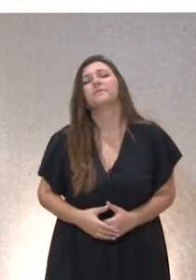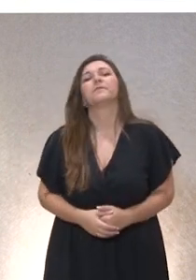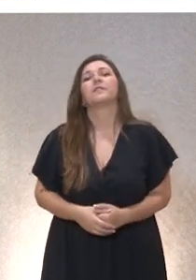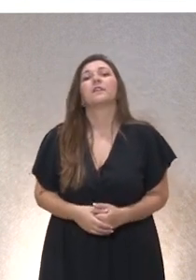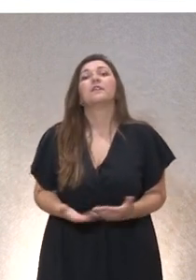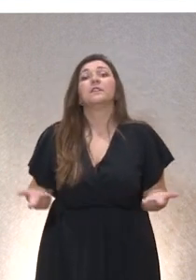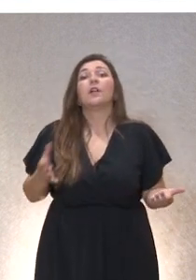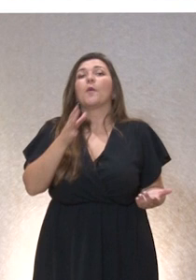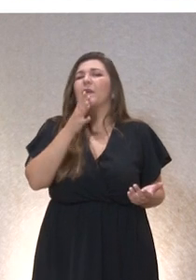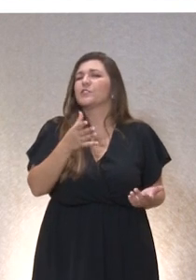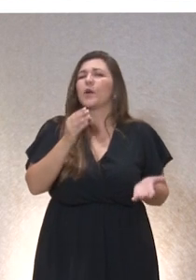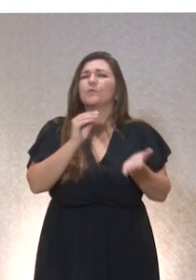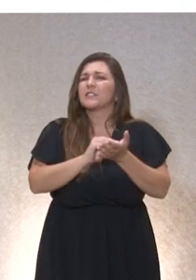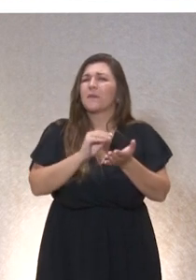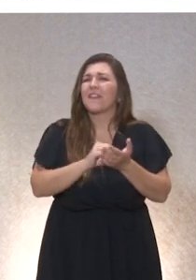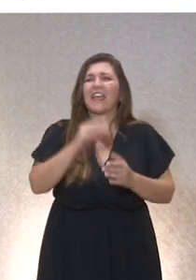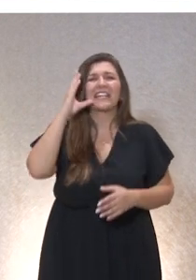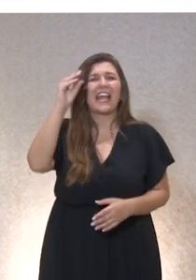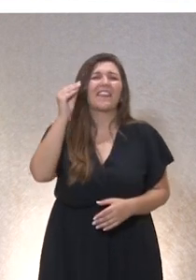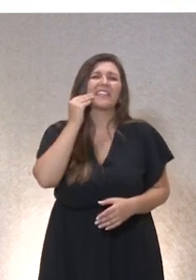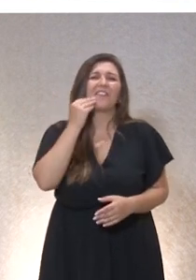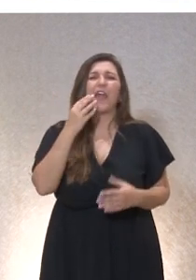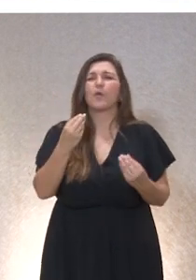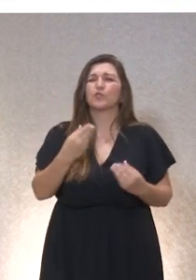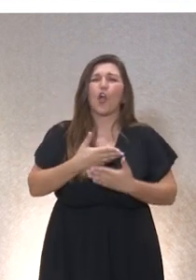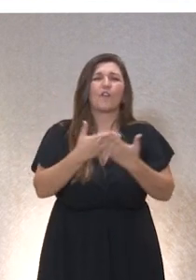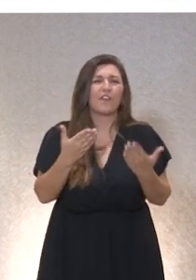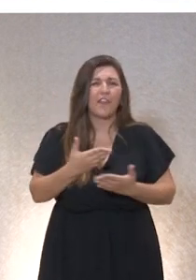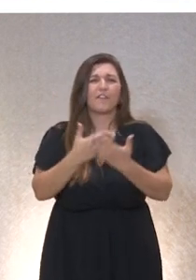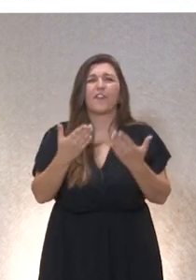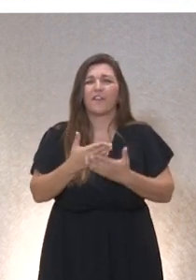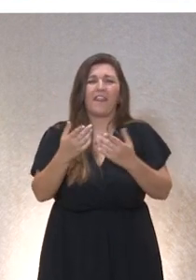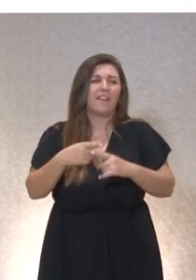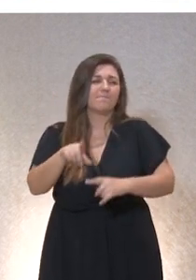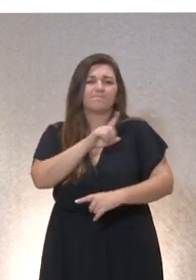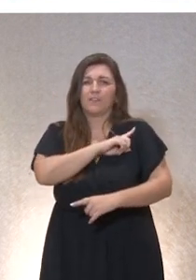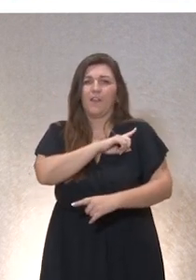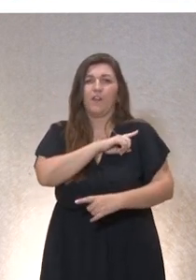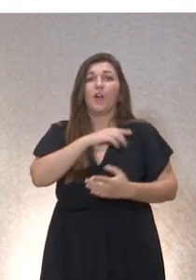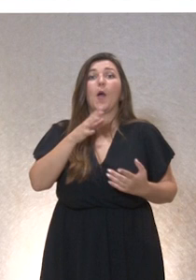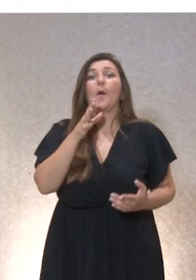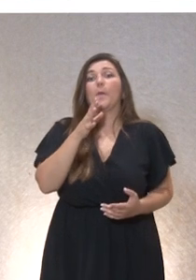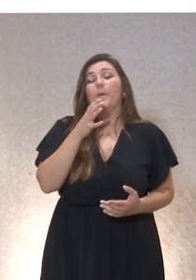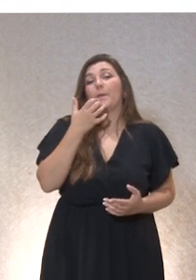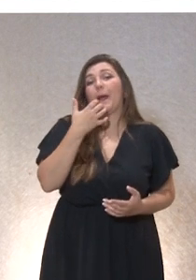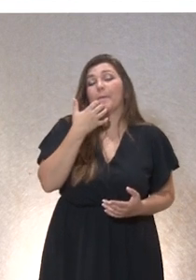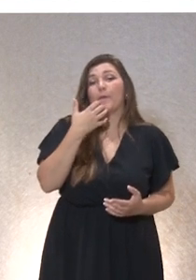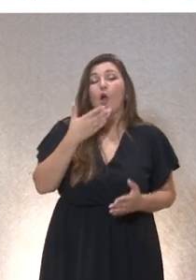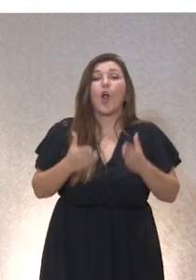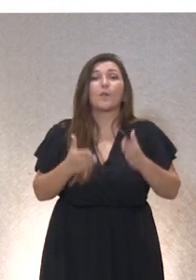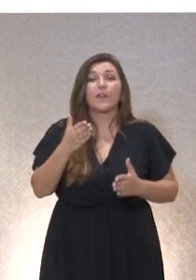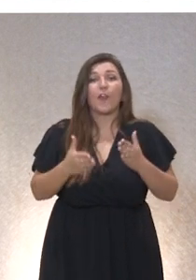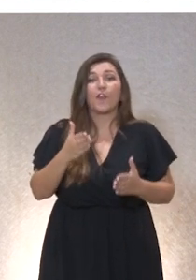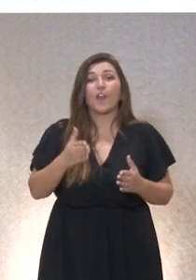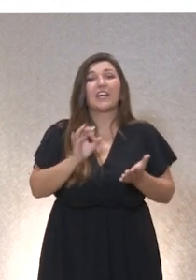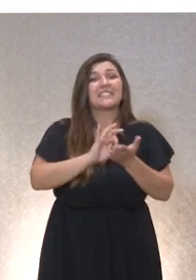confianzas excesivas en la inteligencia artificial. Esto lo vemos por ejemplo en los procesos de robotización de los servicios sociales, de la